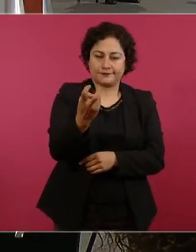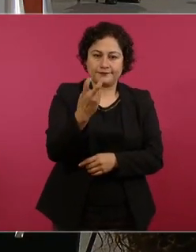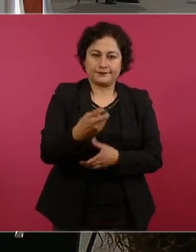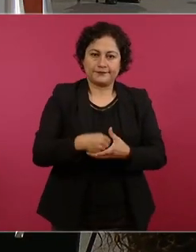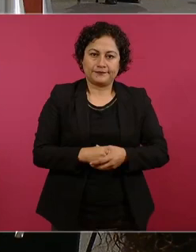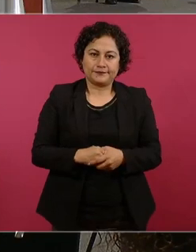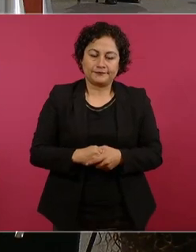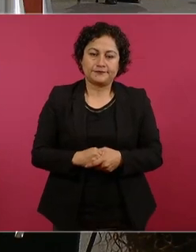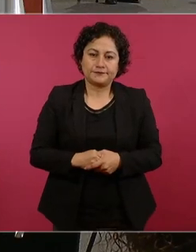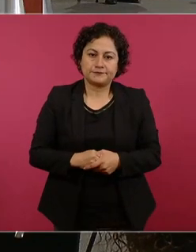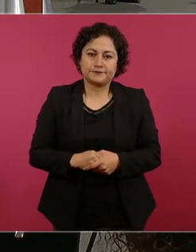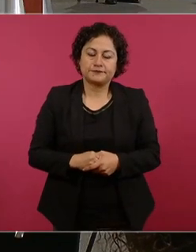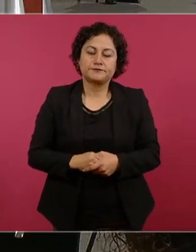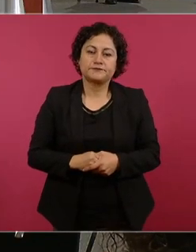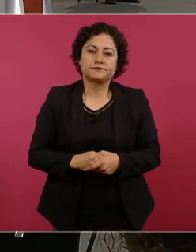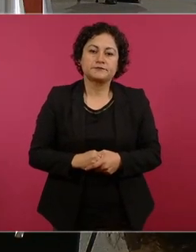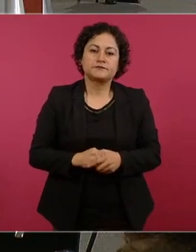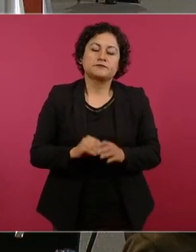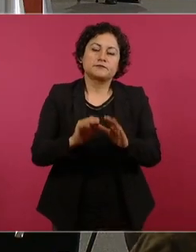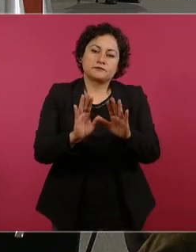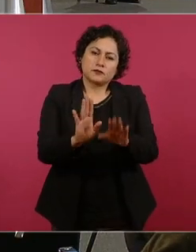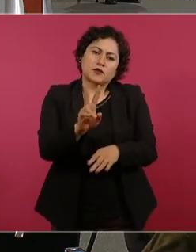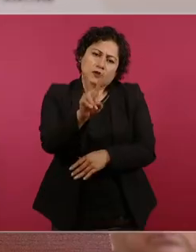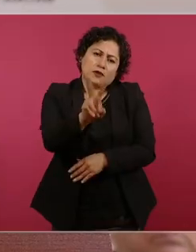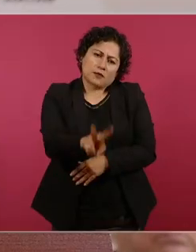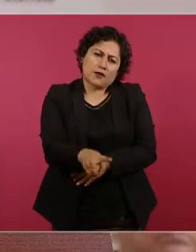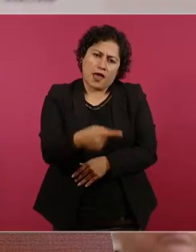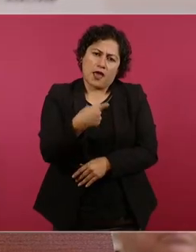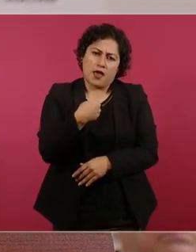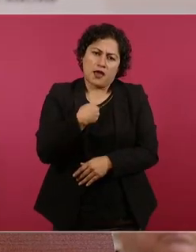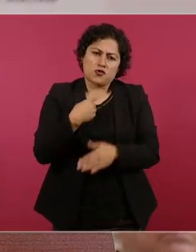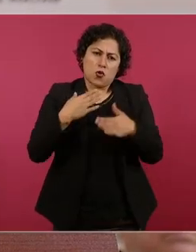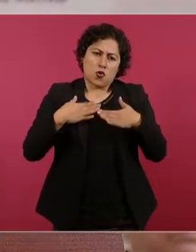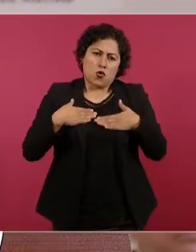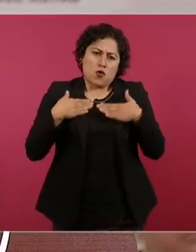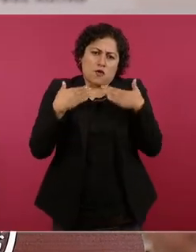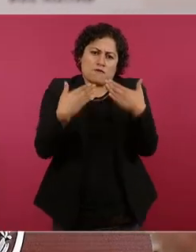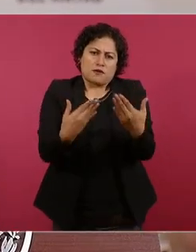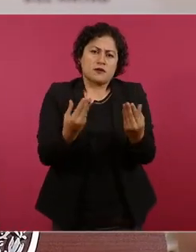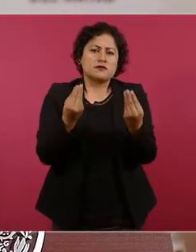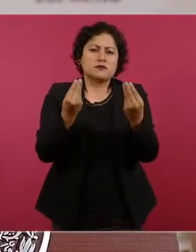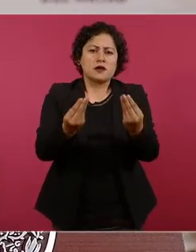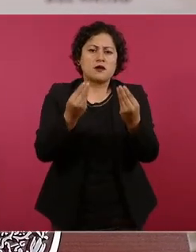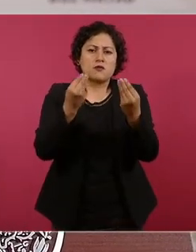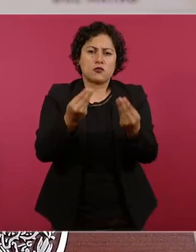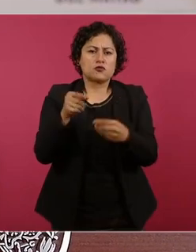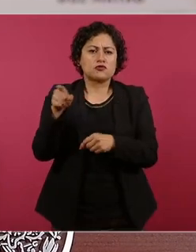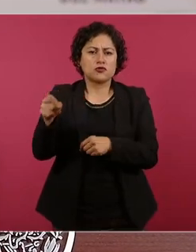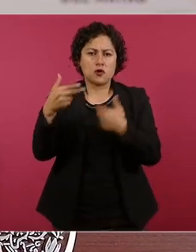le dije yo le tengo mucha confianza al director del SAT